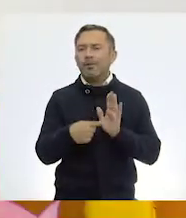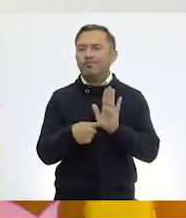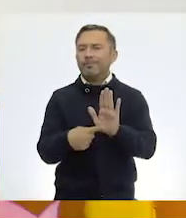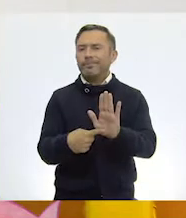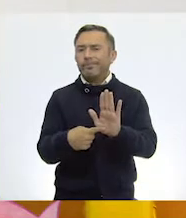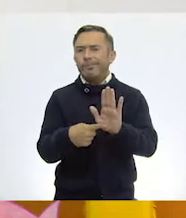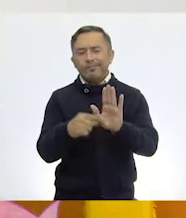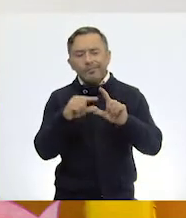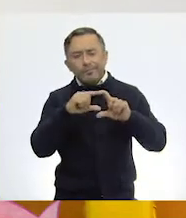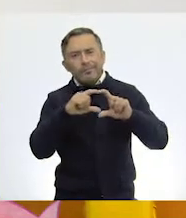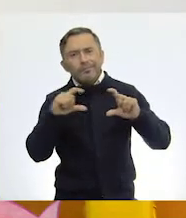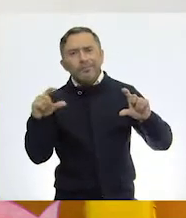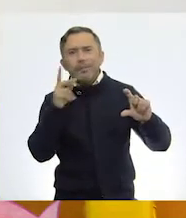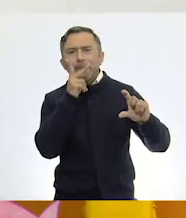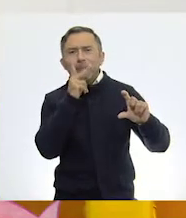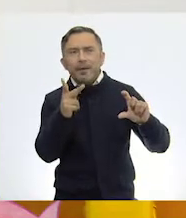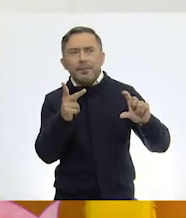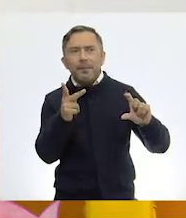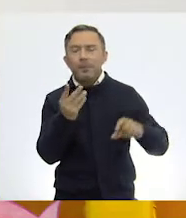Alimento.